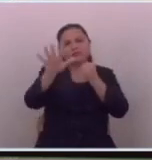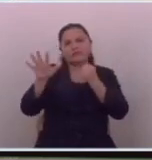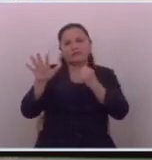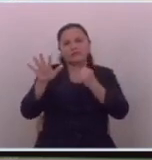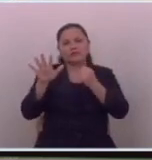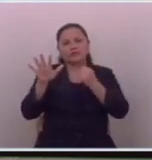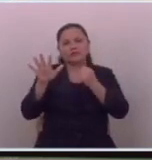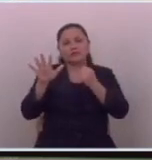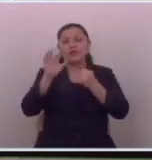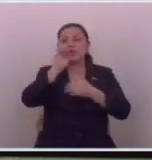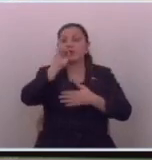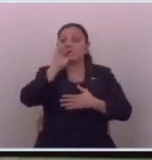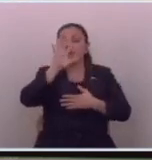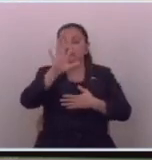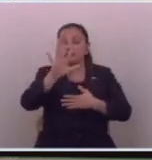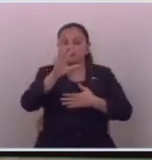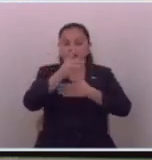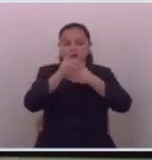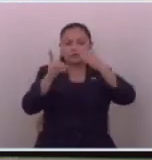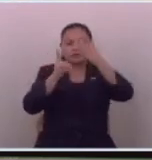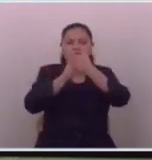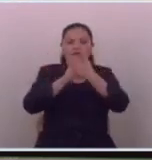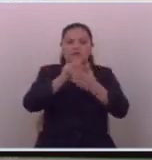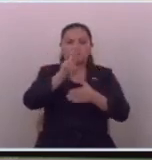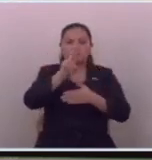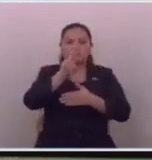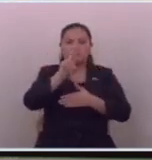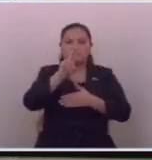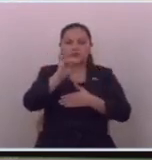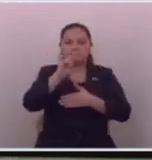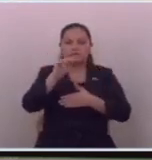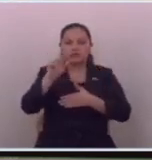decía el diputado Urbina